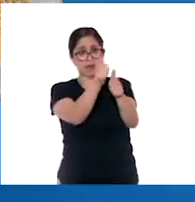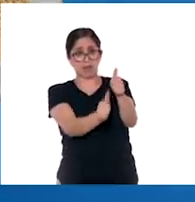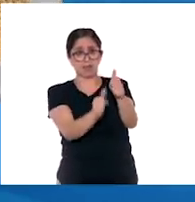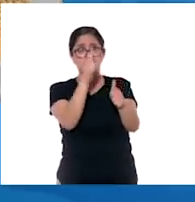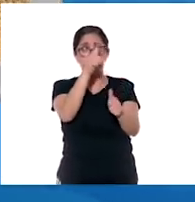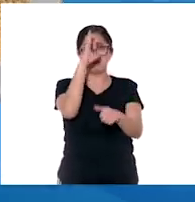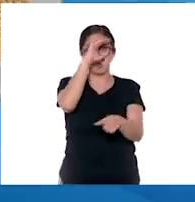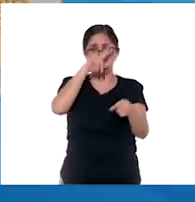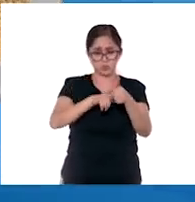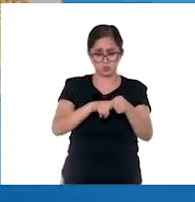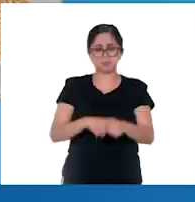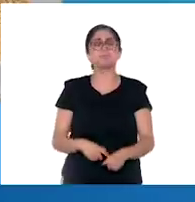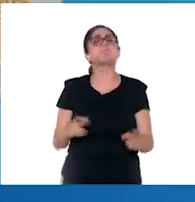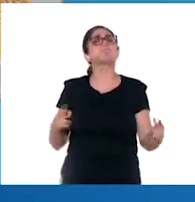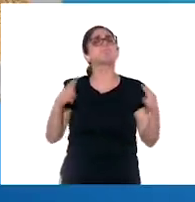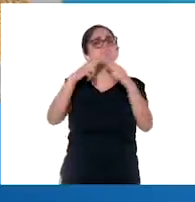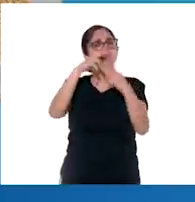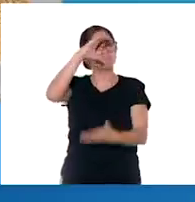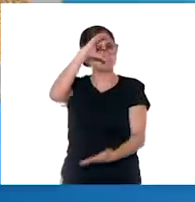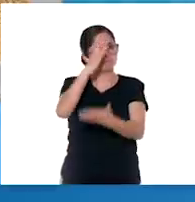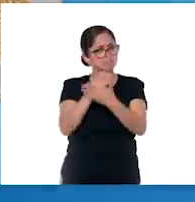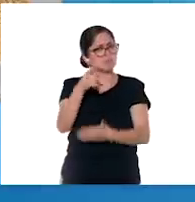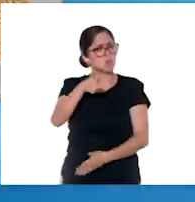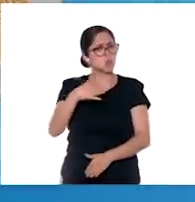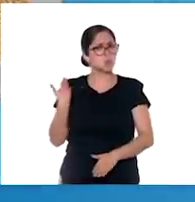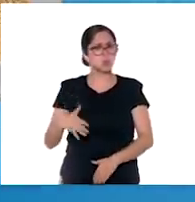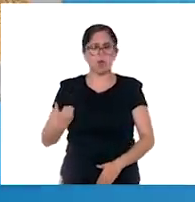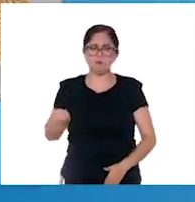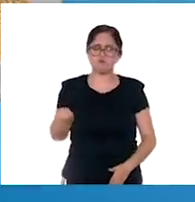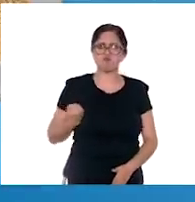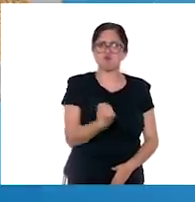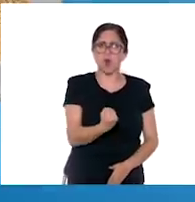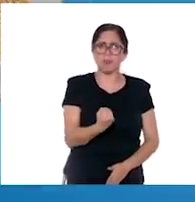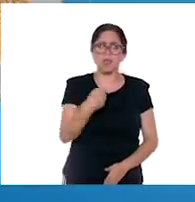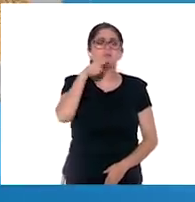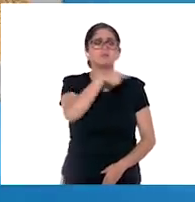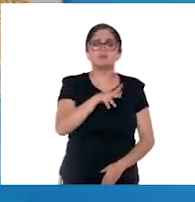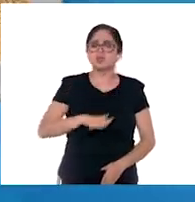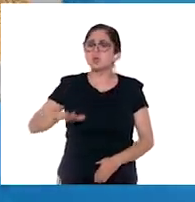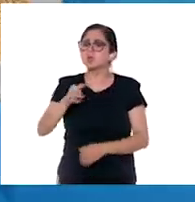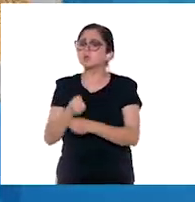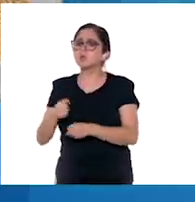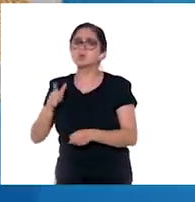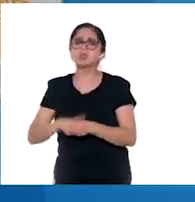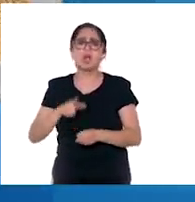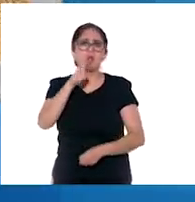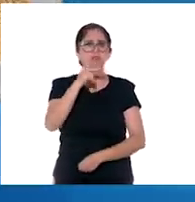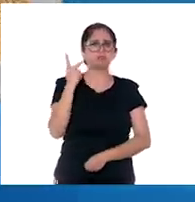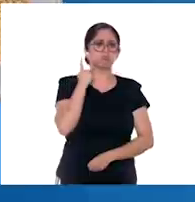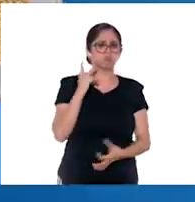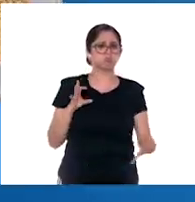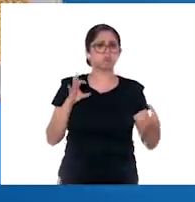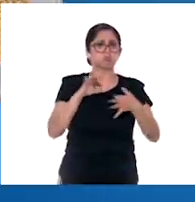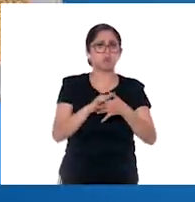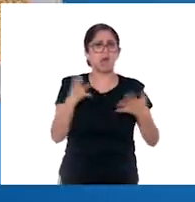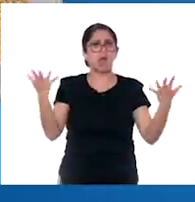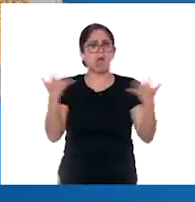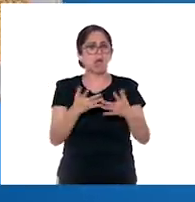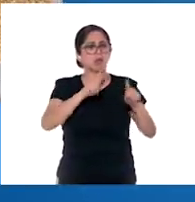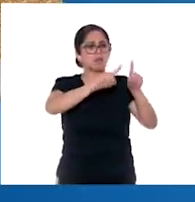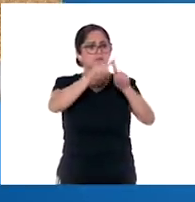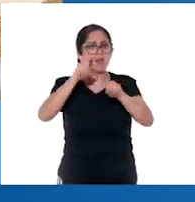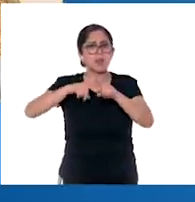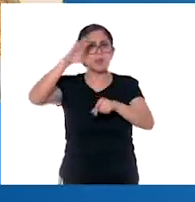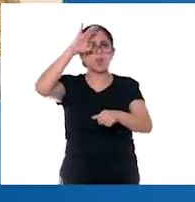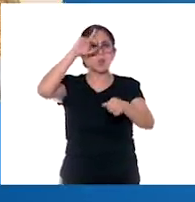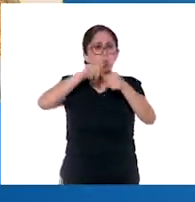La Iglesia Católica era una institución muy poderosa. Además de influir en la vida social y política, regía gran parte de las producciones culturales y